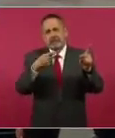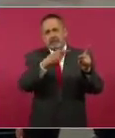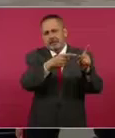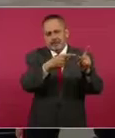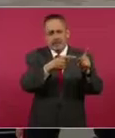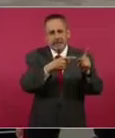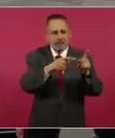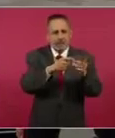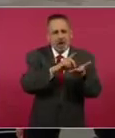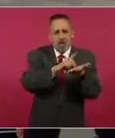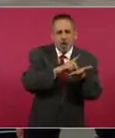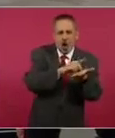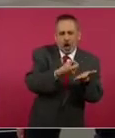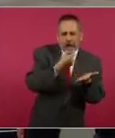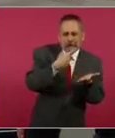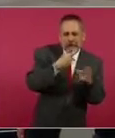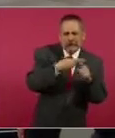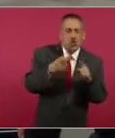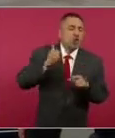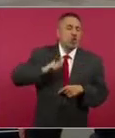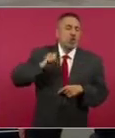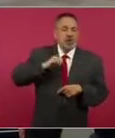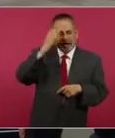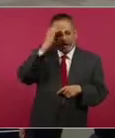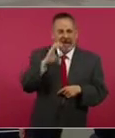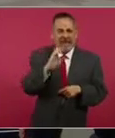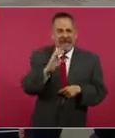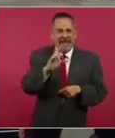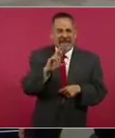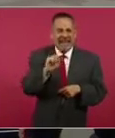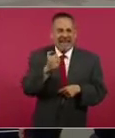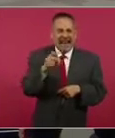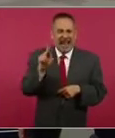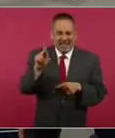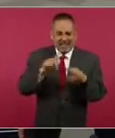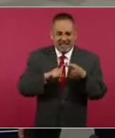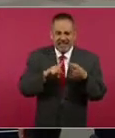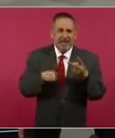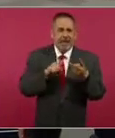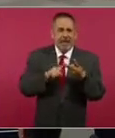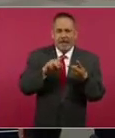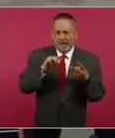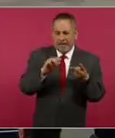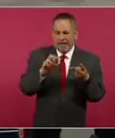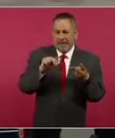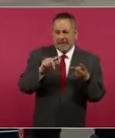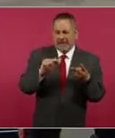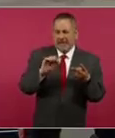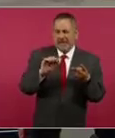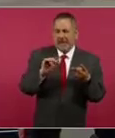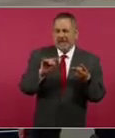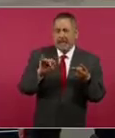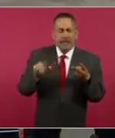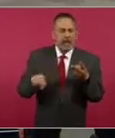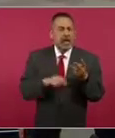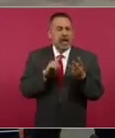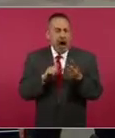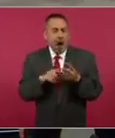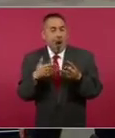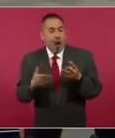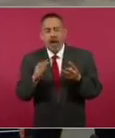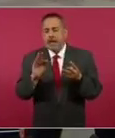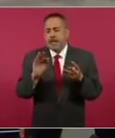estupefacientes. En algún momento fue el crack, en algún momento fueron las metanfetaminas y hoy en día es el